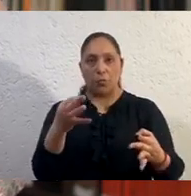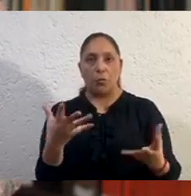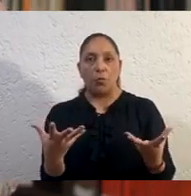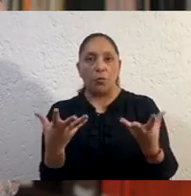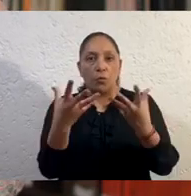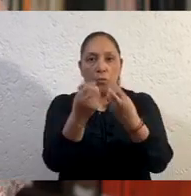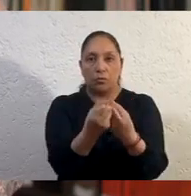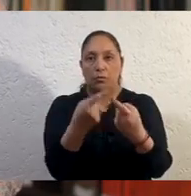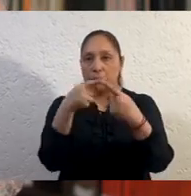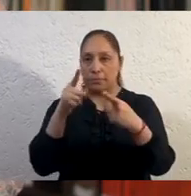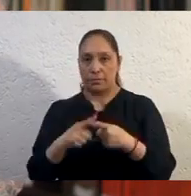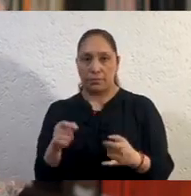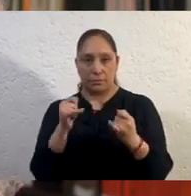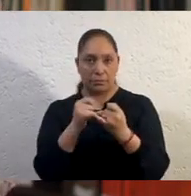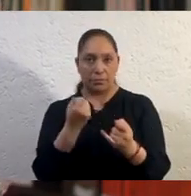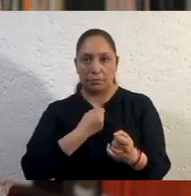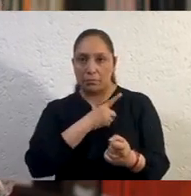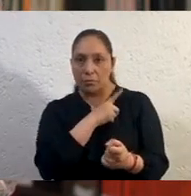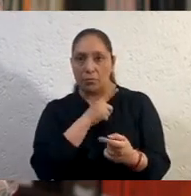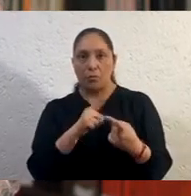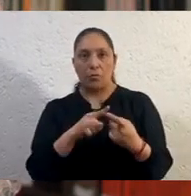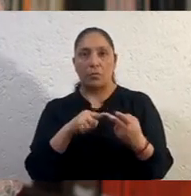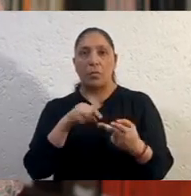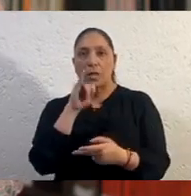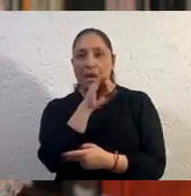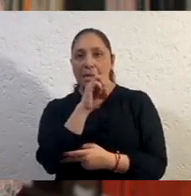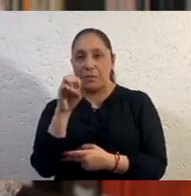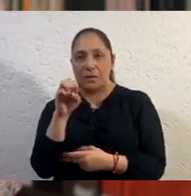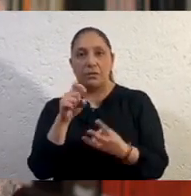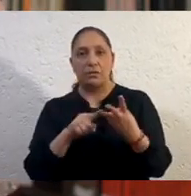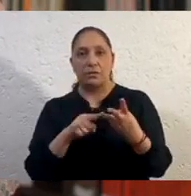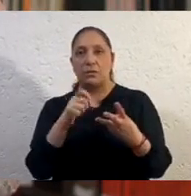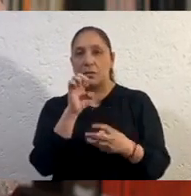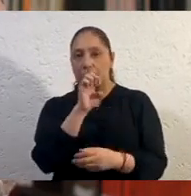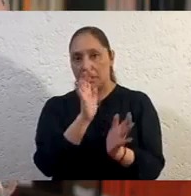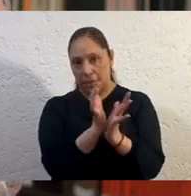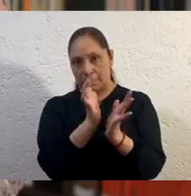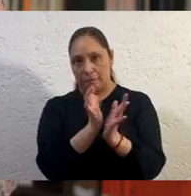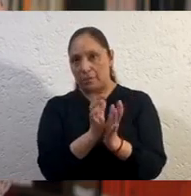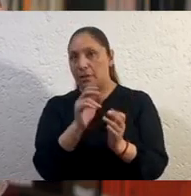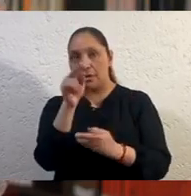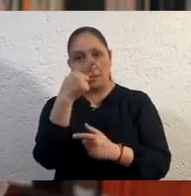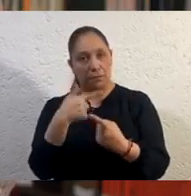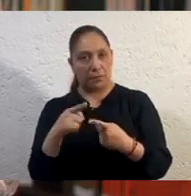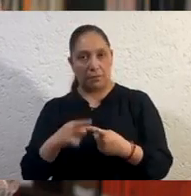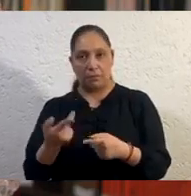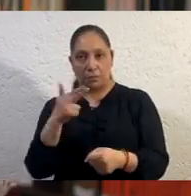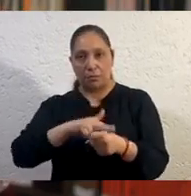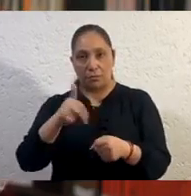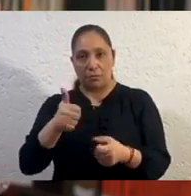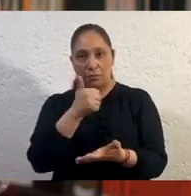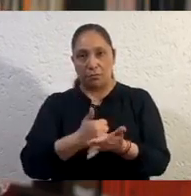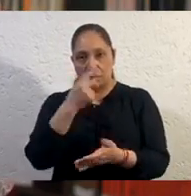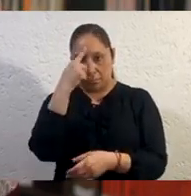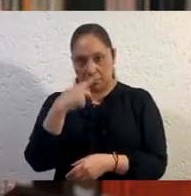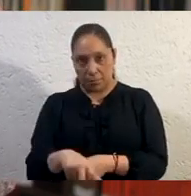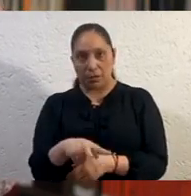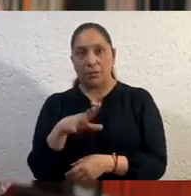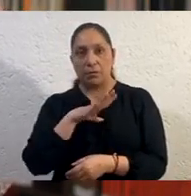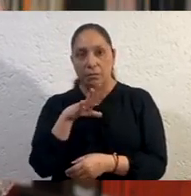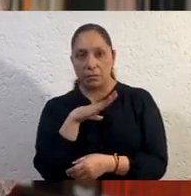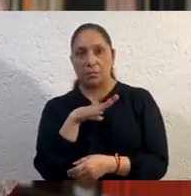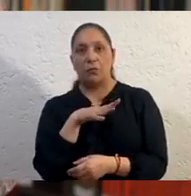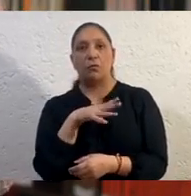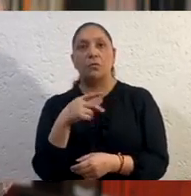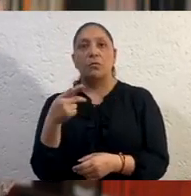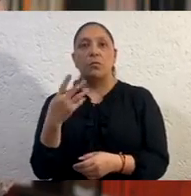Salud, el IMSS, el Issste y los hospitales de la Ciudad de México, tenemos asignados y con equipamiento nueve hospitales y